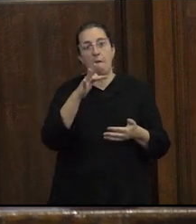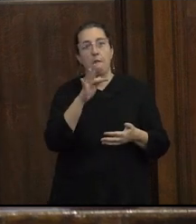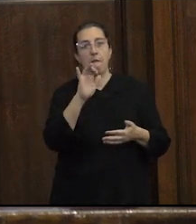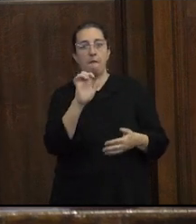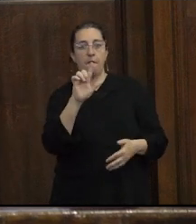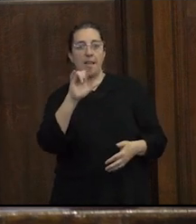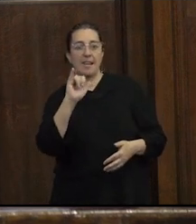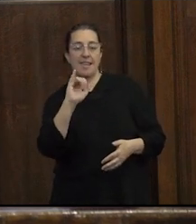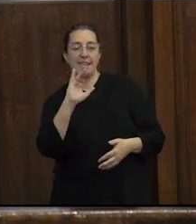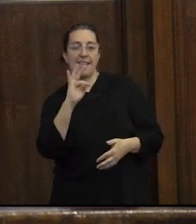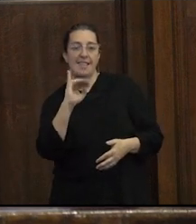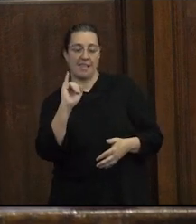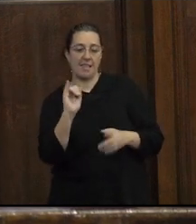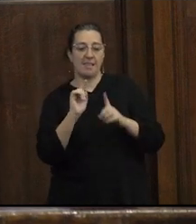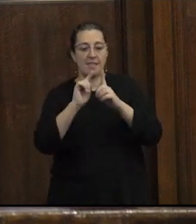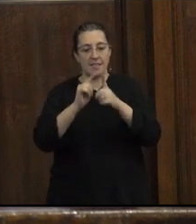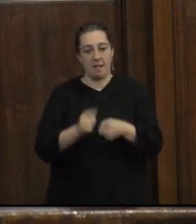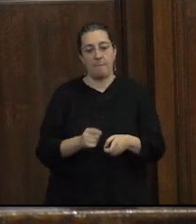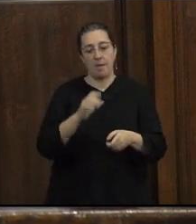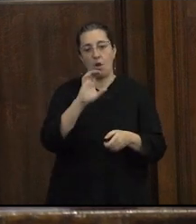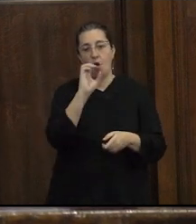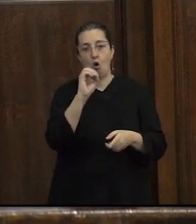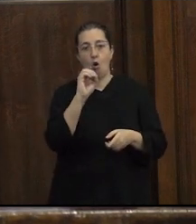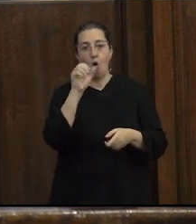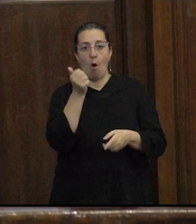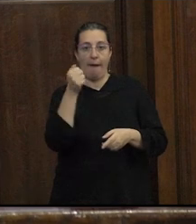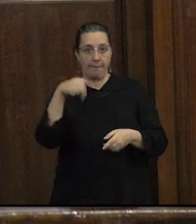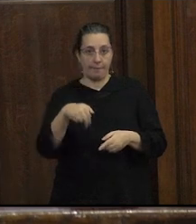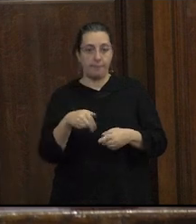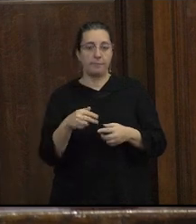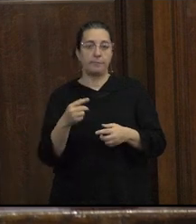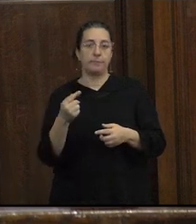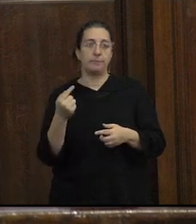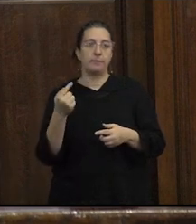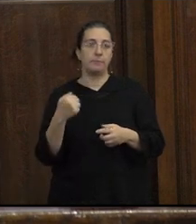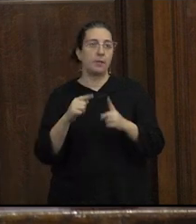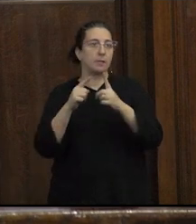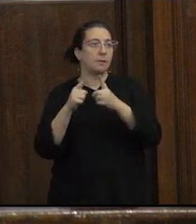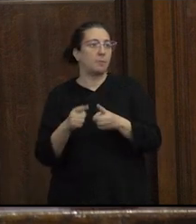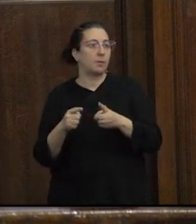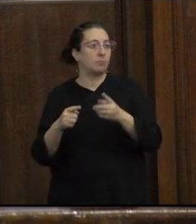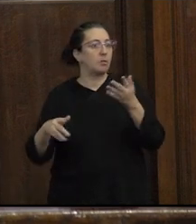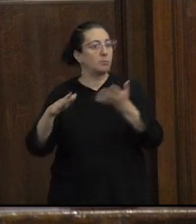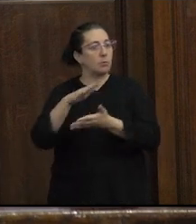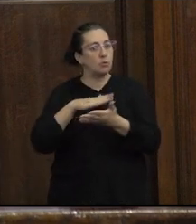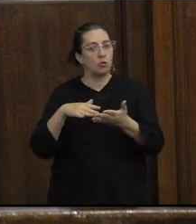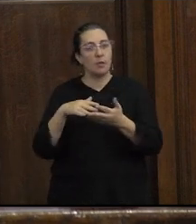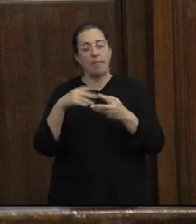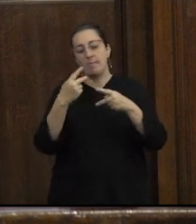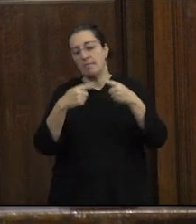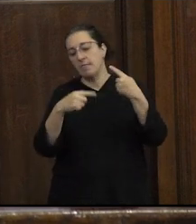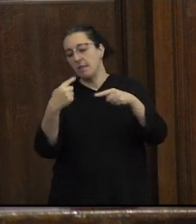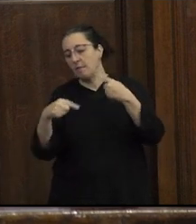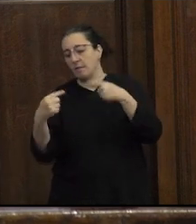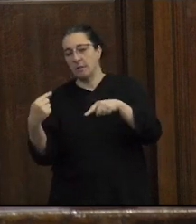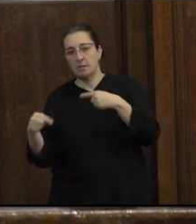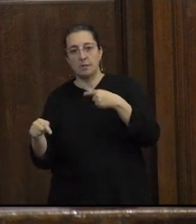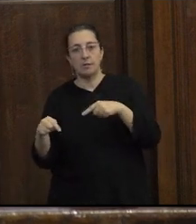y la psicoanalista Alexandra Cohen que es también un escenario de diversificación y